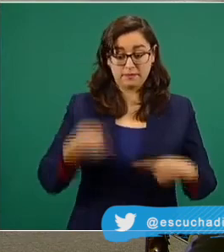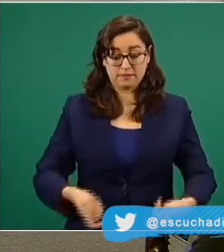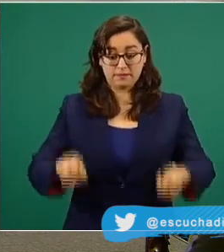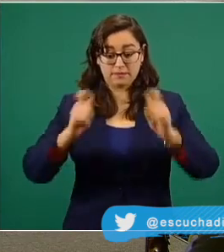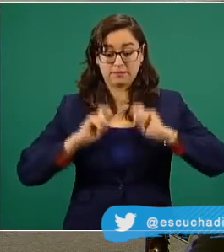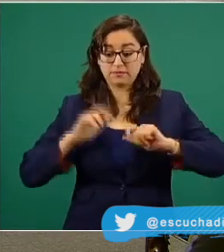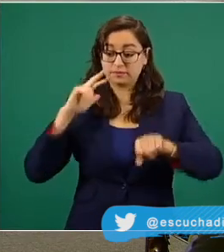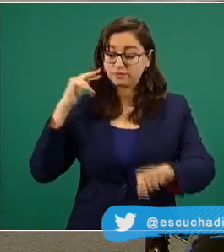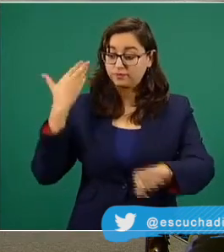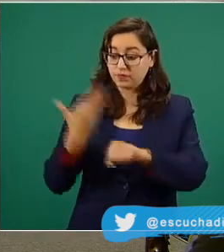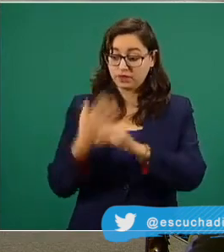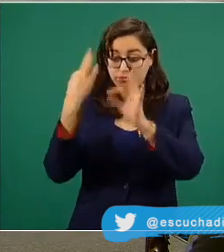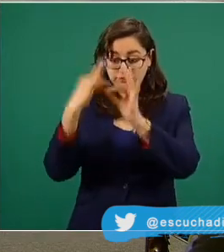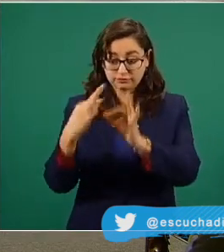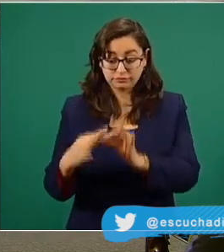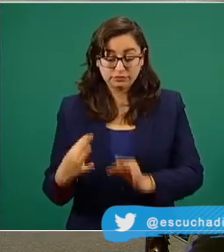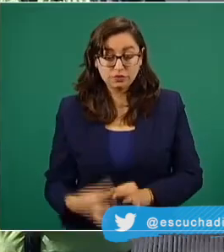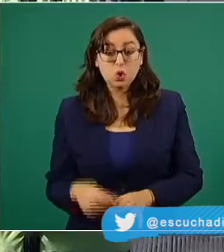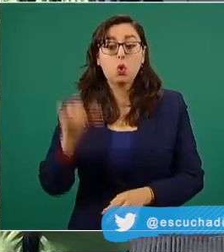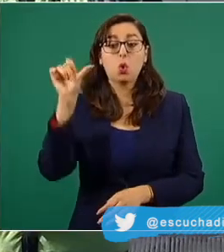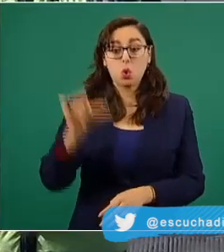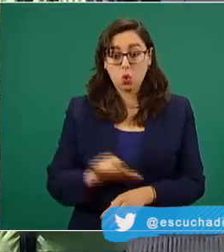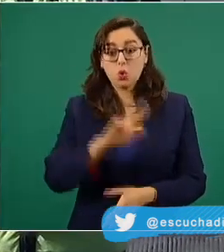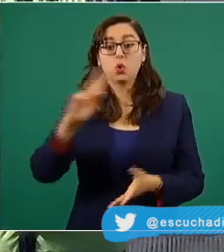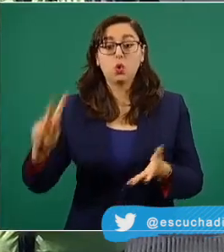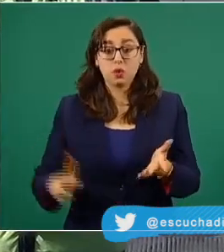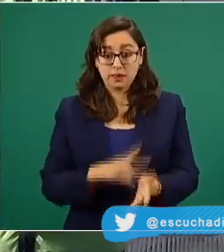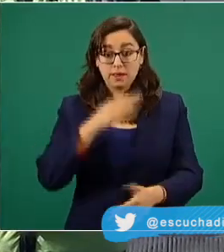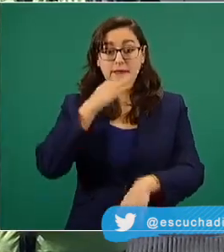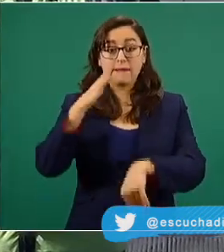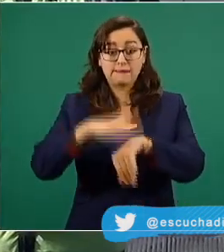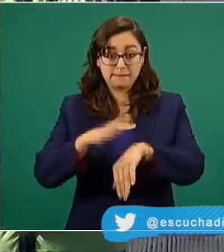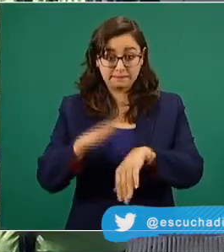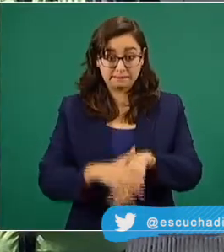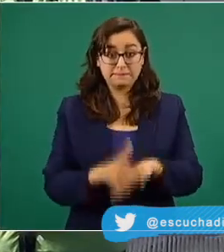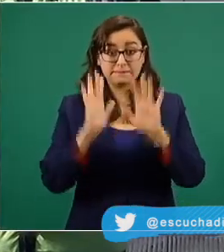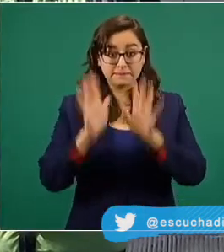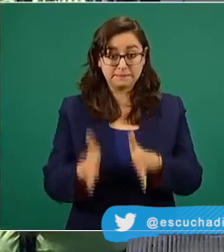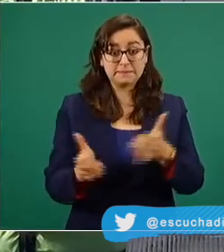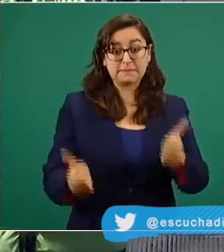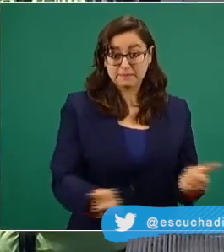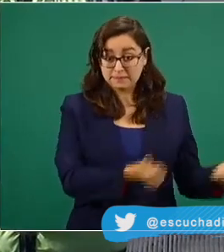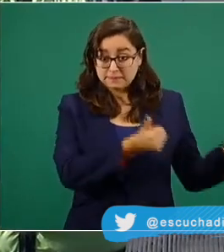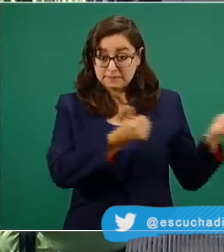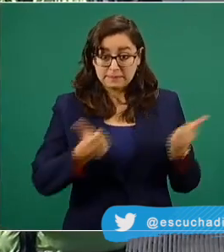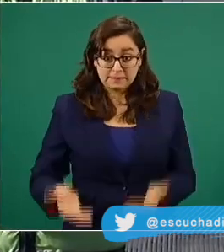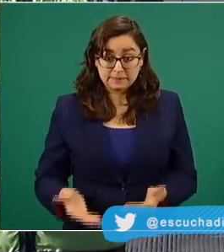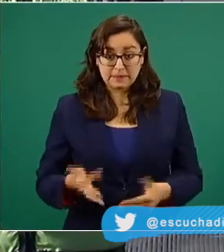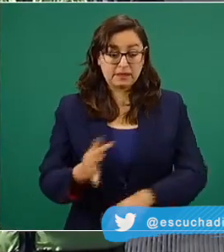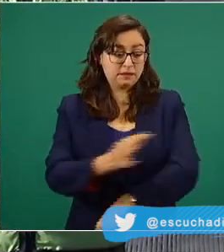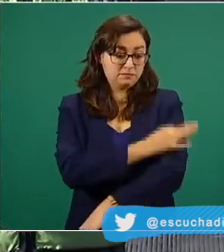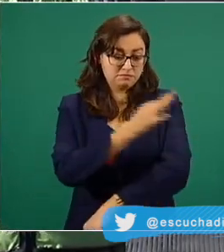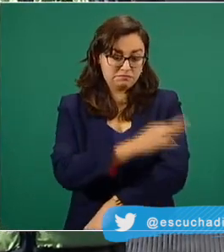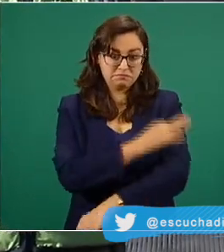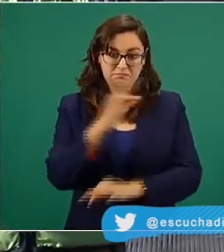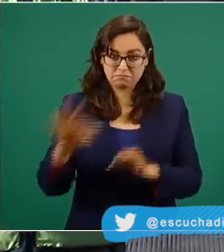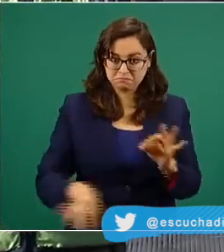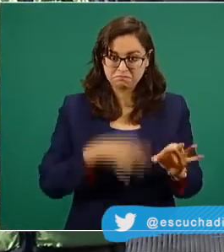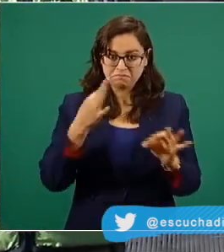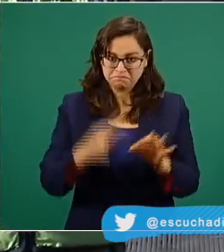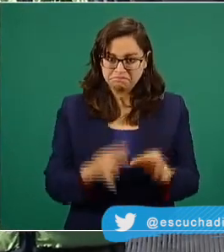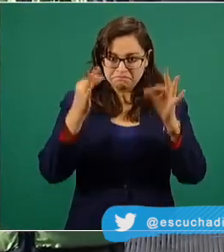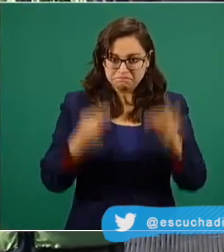de la noticia nuevamente de tener disponibles vacunas eficaces y